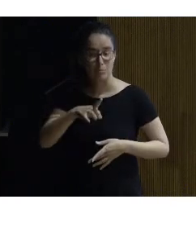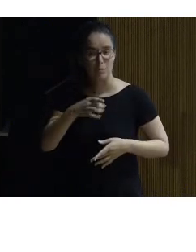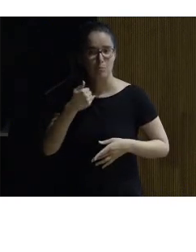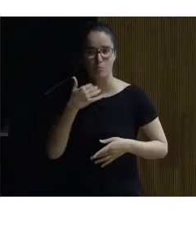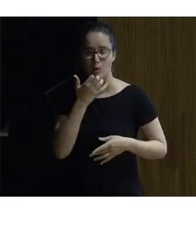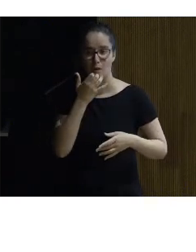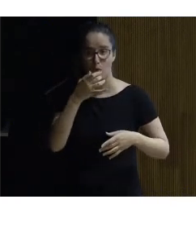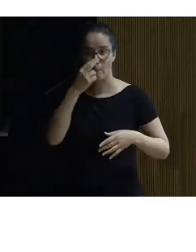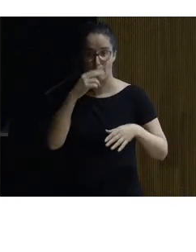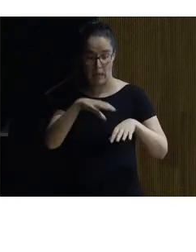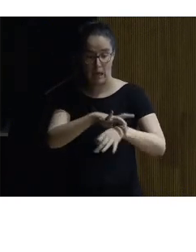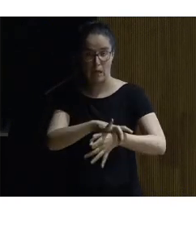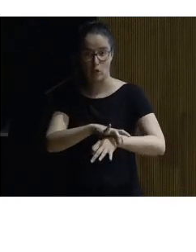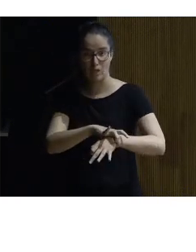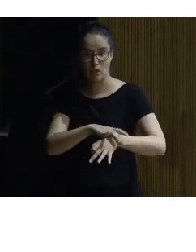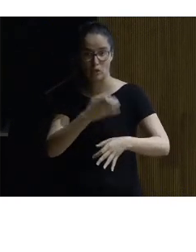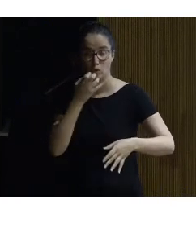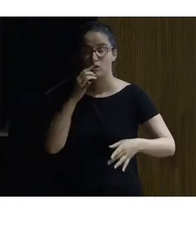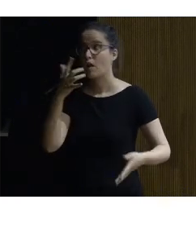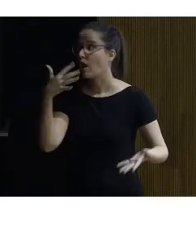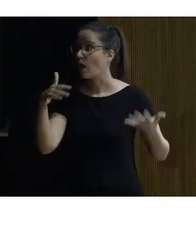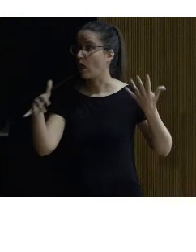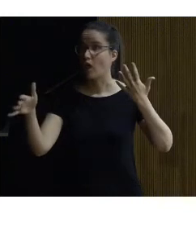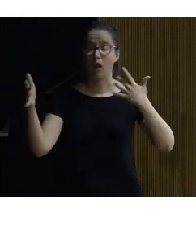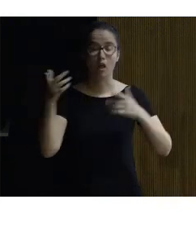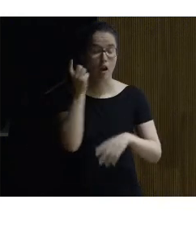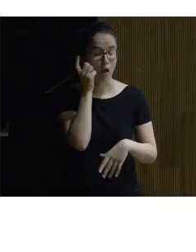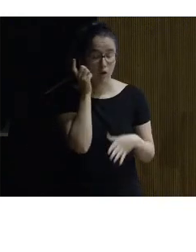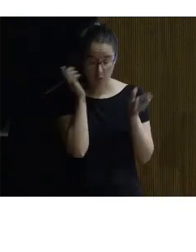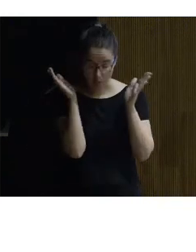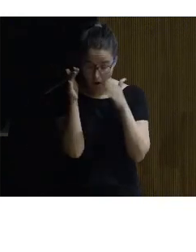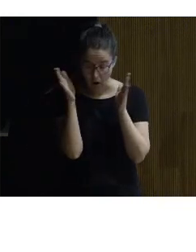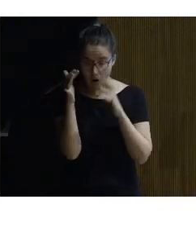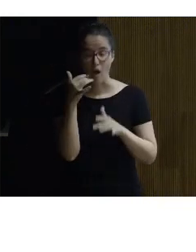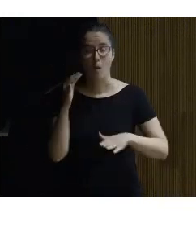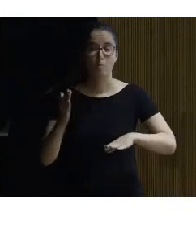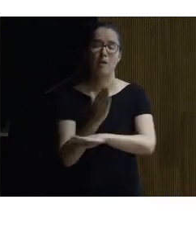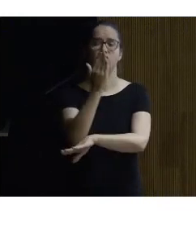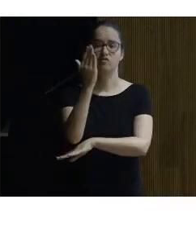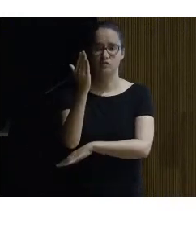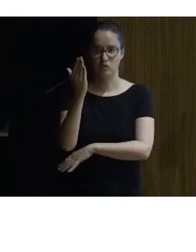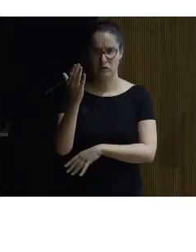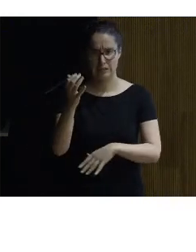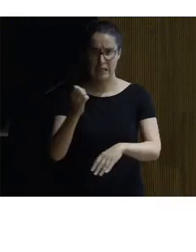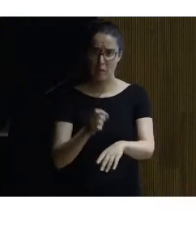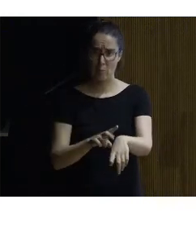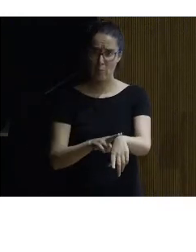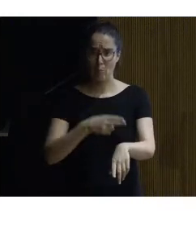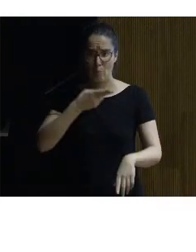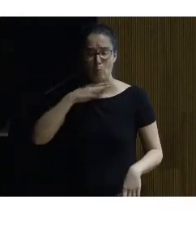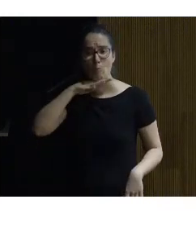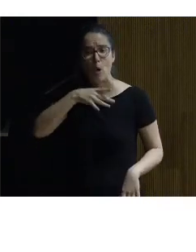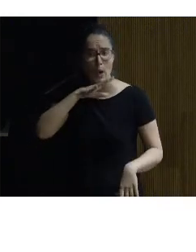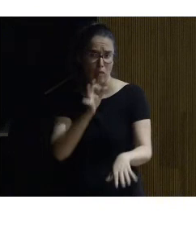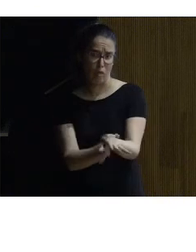tobillo entonces si tú vas por allí desorientado o no ves bien o vas con el móvil pues entonces me llevo al cardenal del Sambor